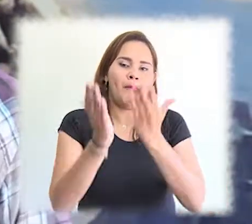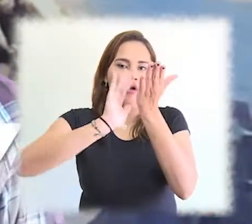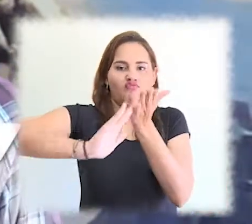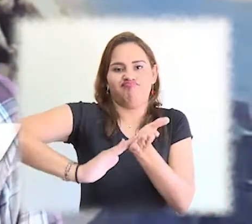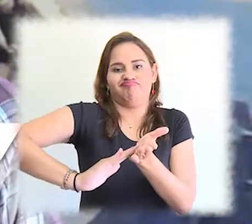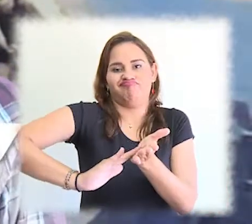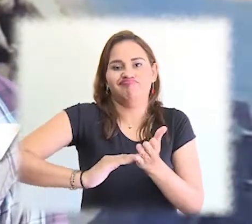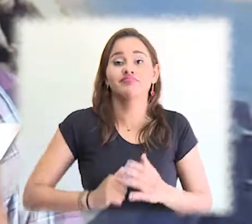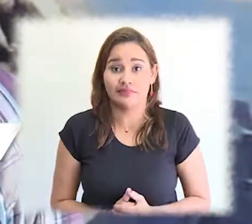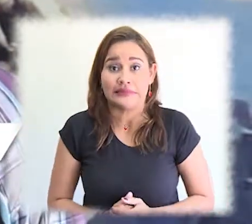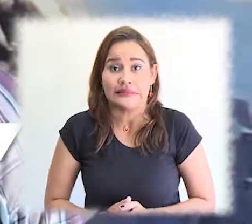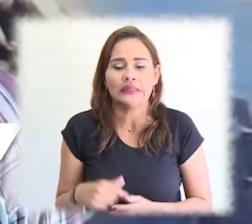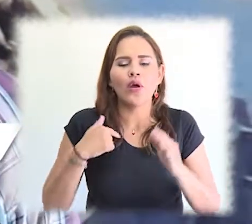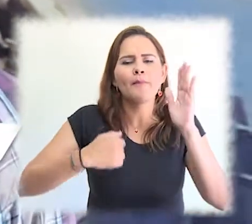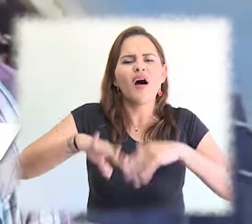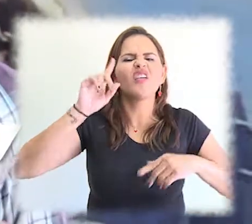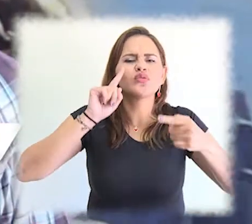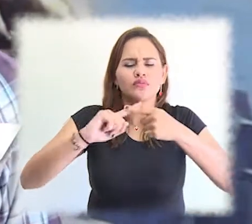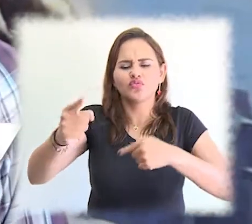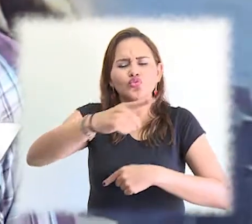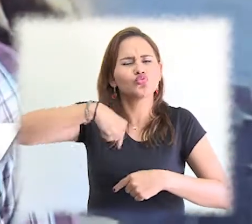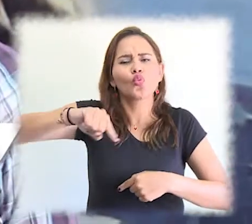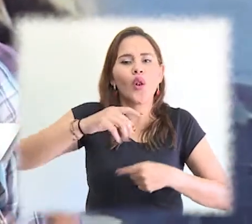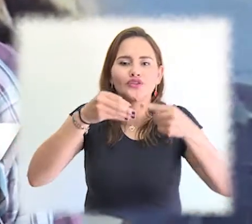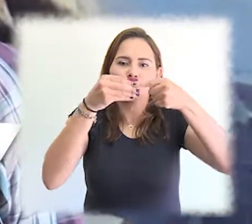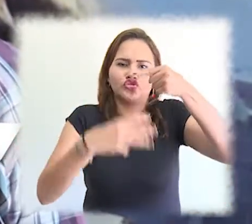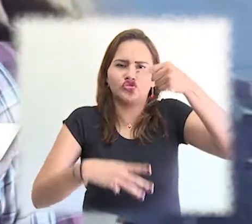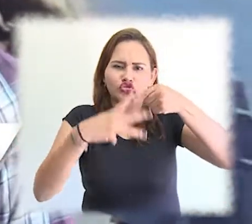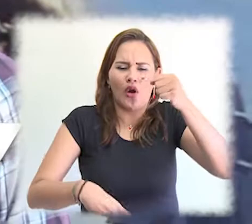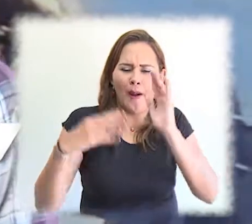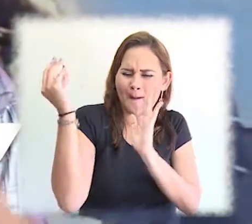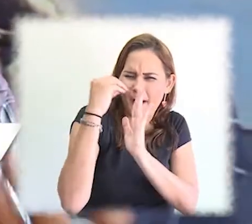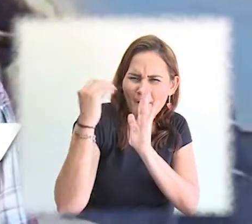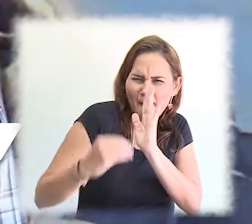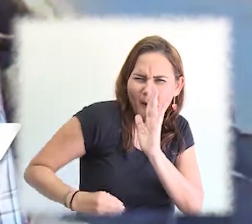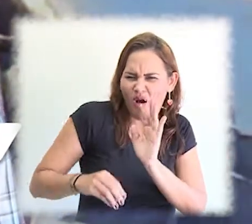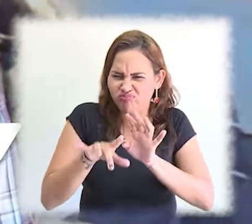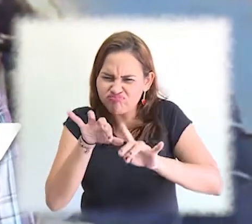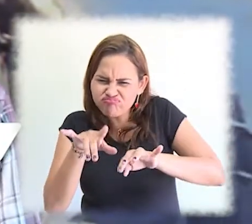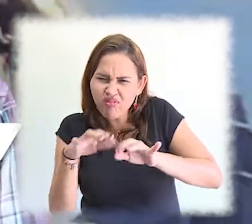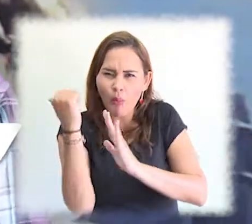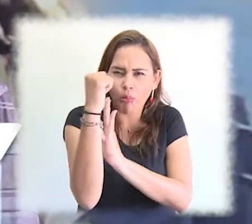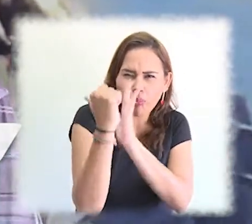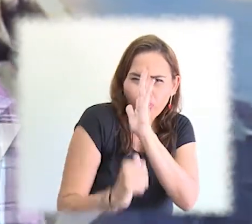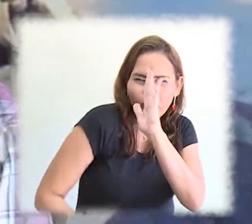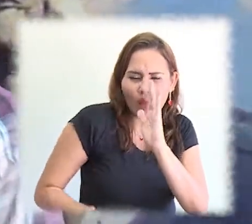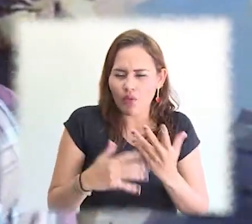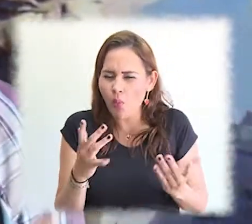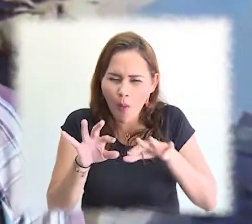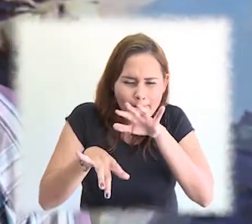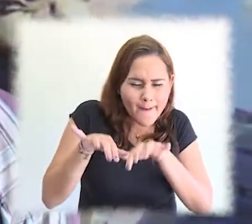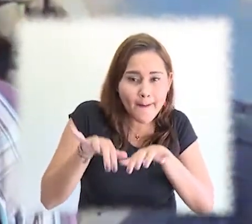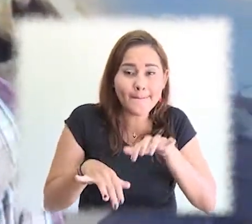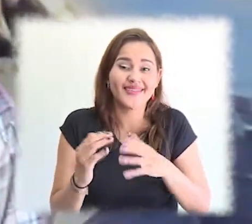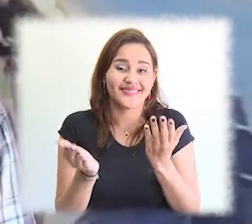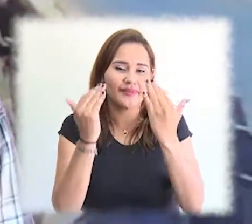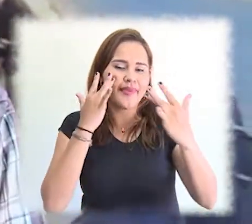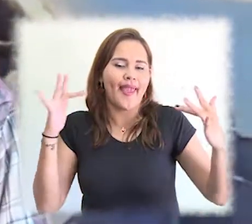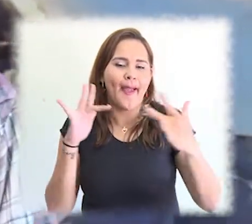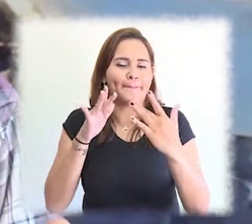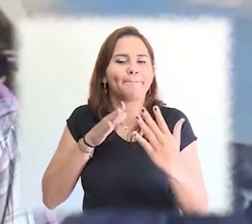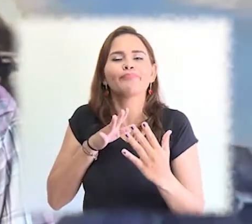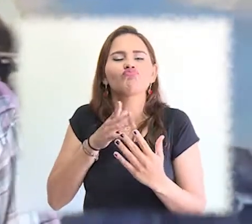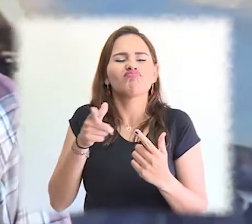finanzas nosotros manejamos mucho la investigación y eso lo hacemos por medio de software, lo hacemos por medio de estadística y estos cursos van dirigidos a eso, a esas